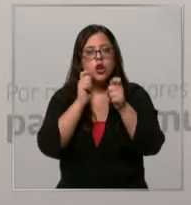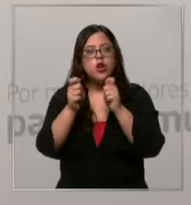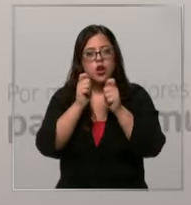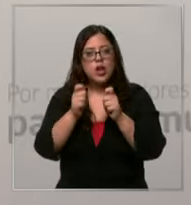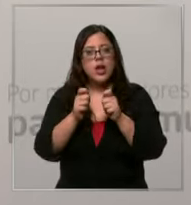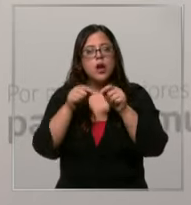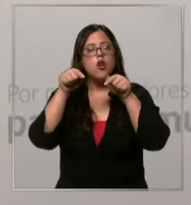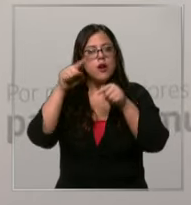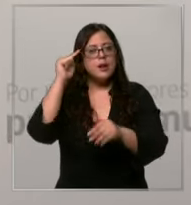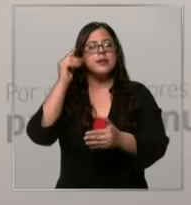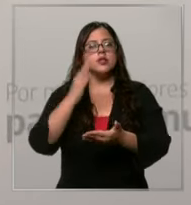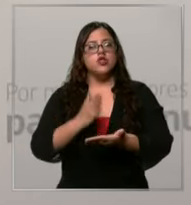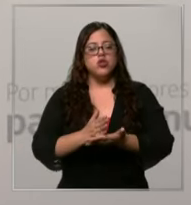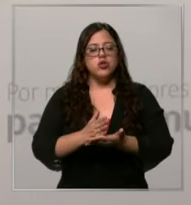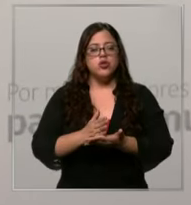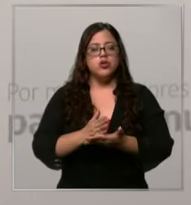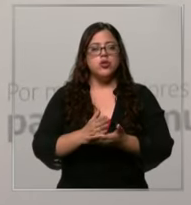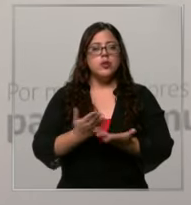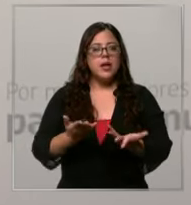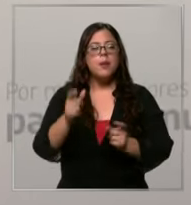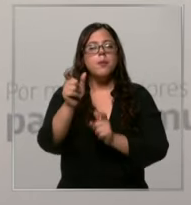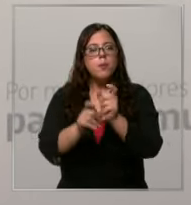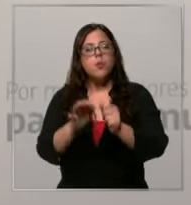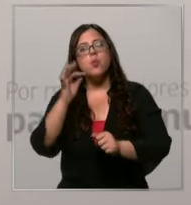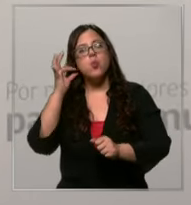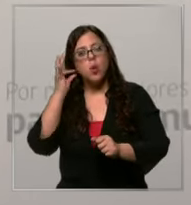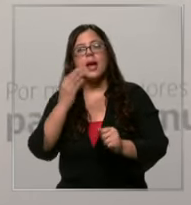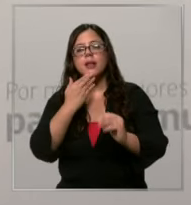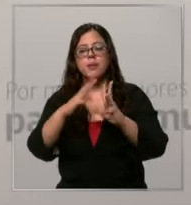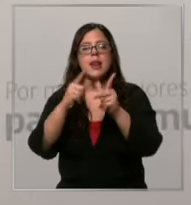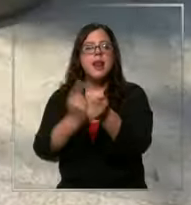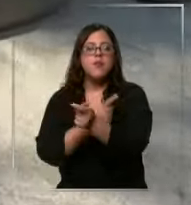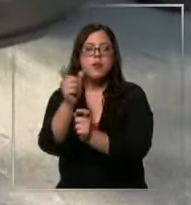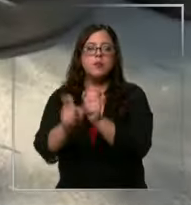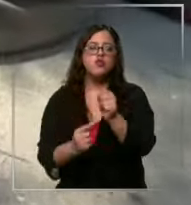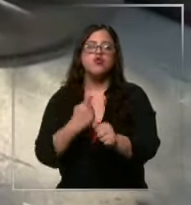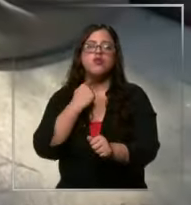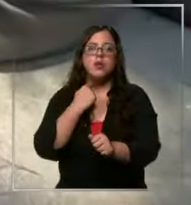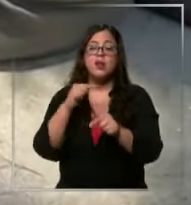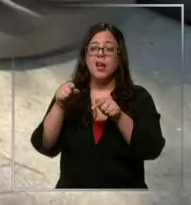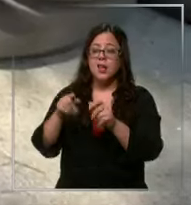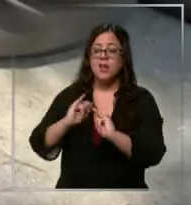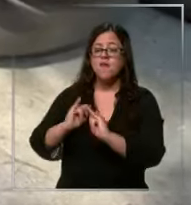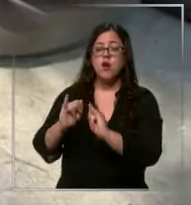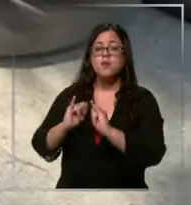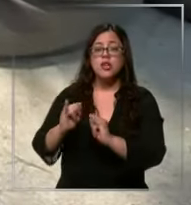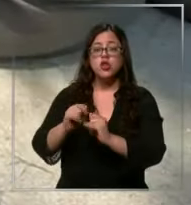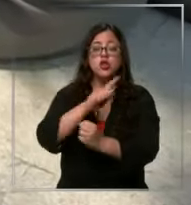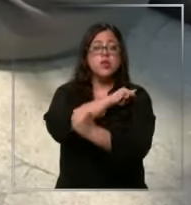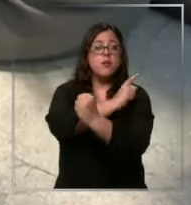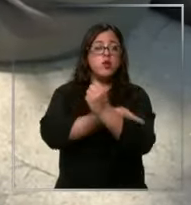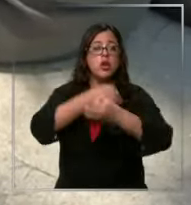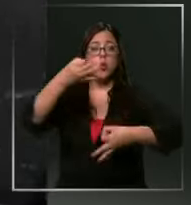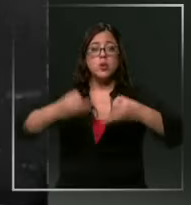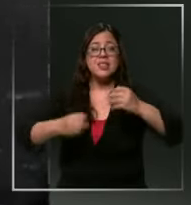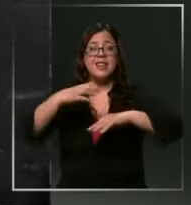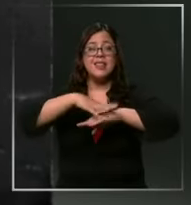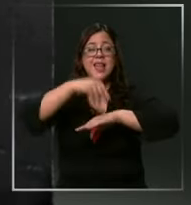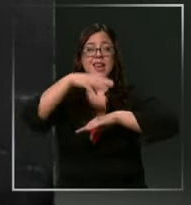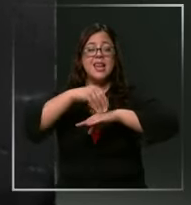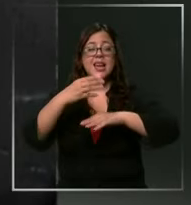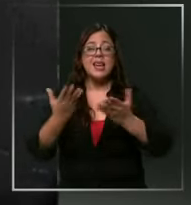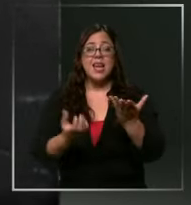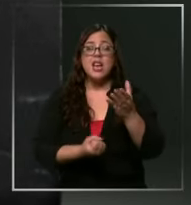conllevan estas decisiones para las mujeres y las familias de las víctimas. Según un comunicado del Poder Judicial de Arica, nuevos